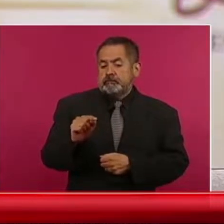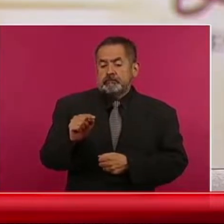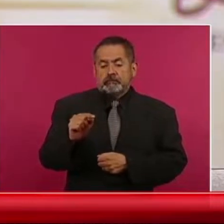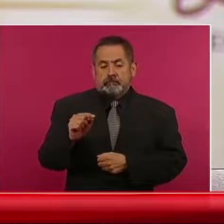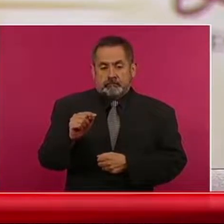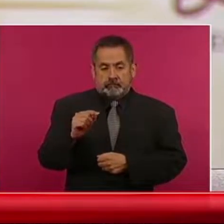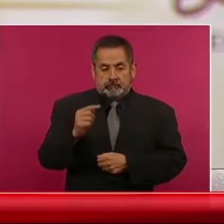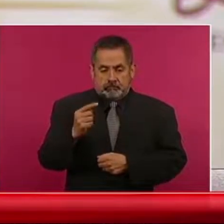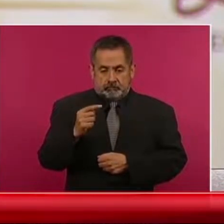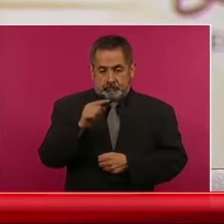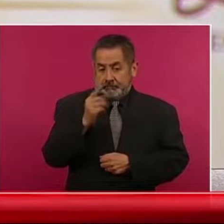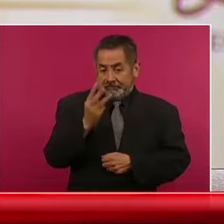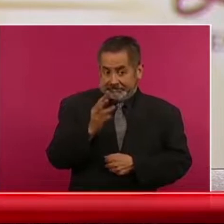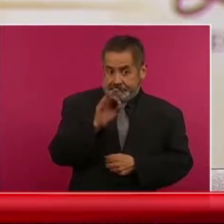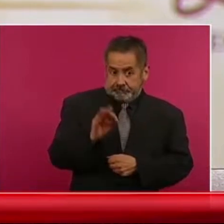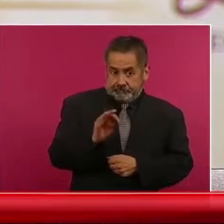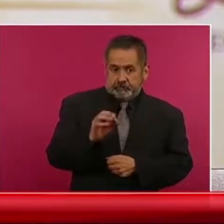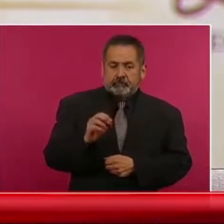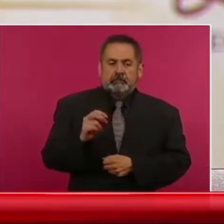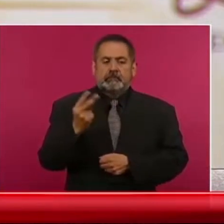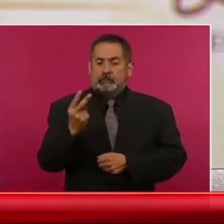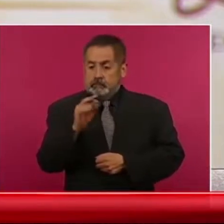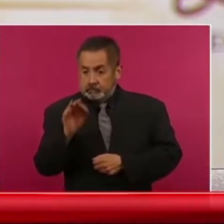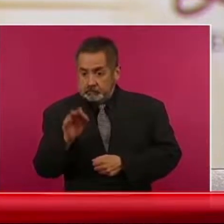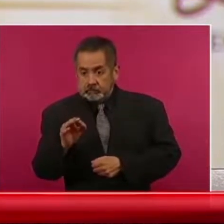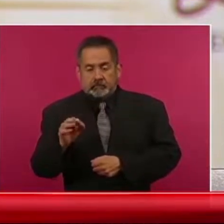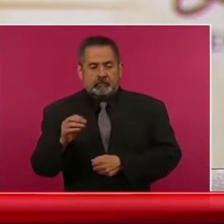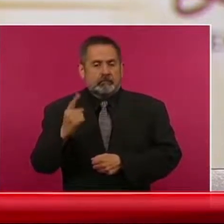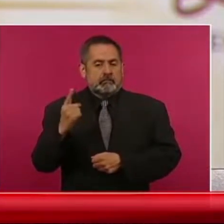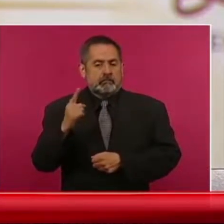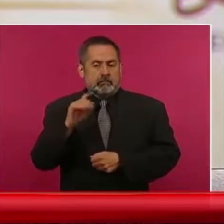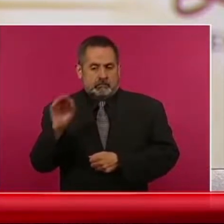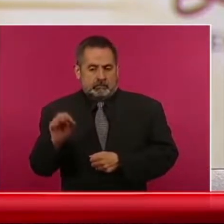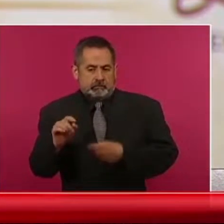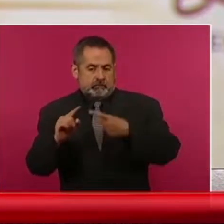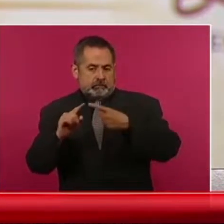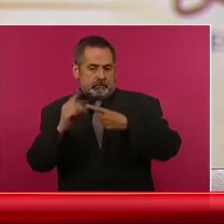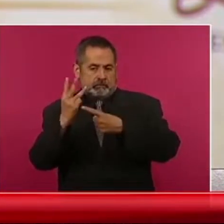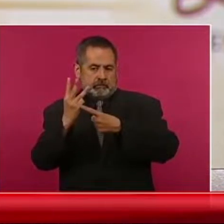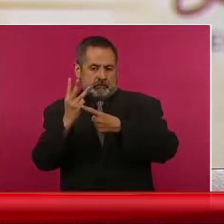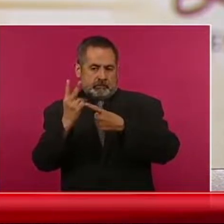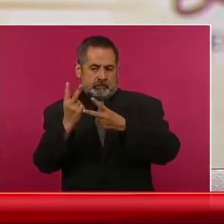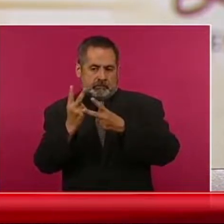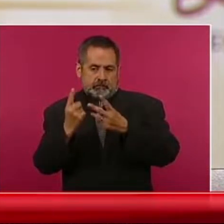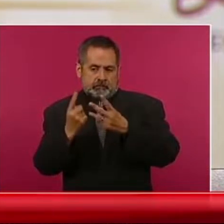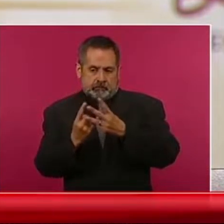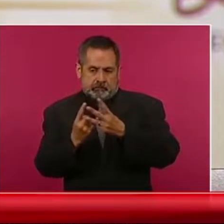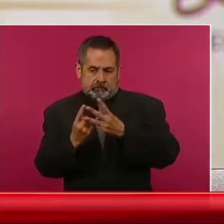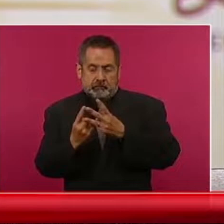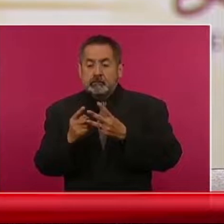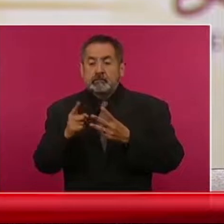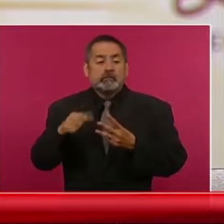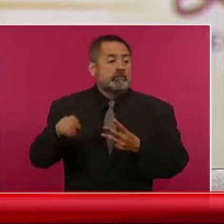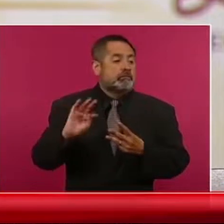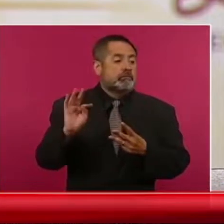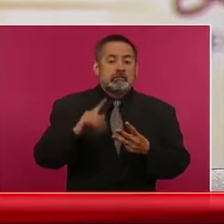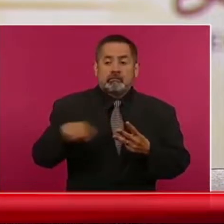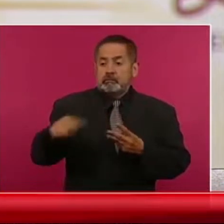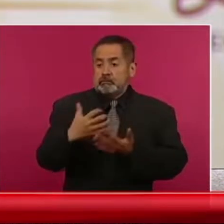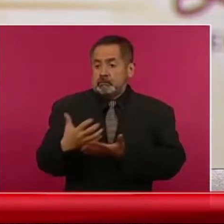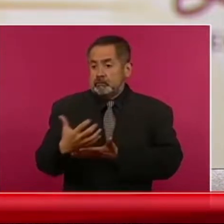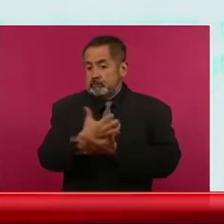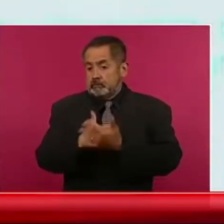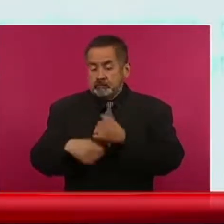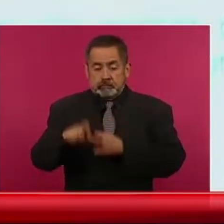y 1% escalonado para aquellos salarios menores a 20 mil pesos